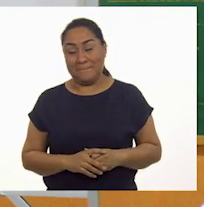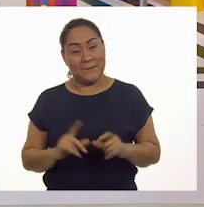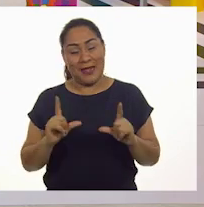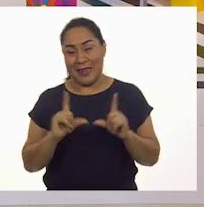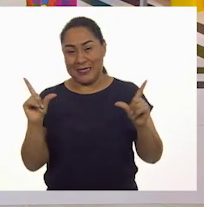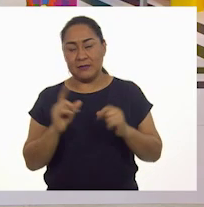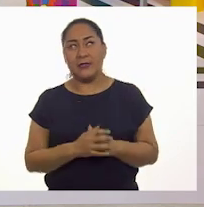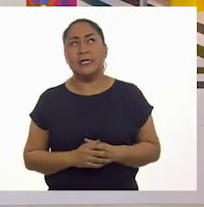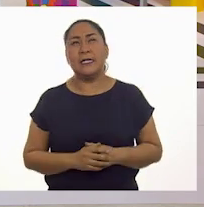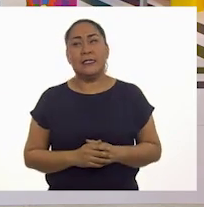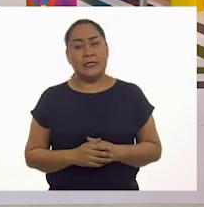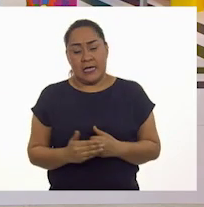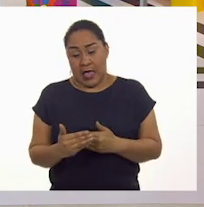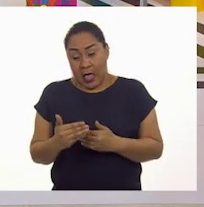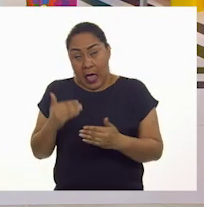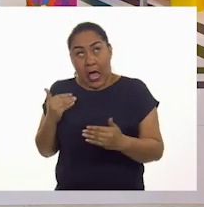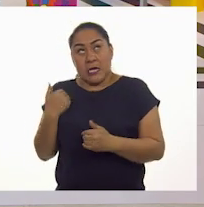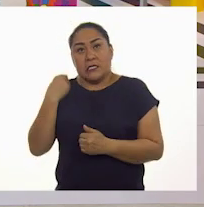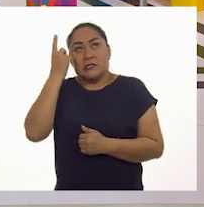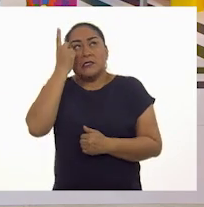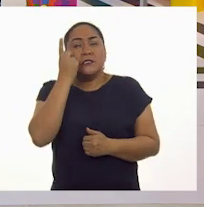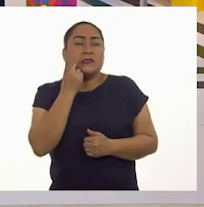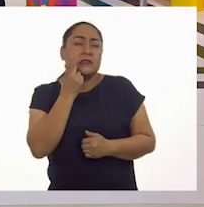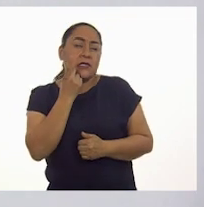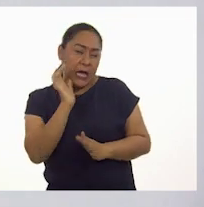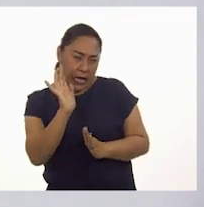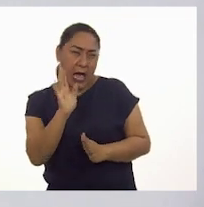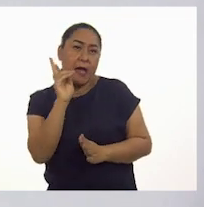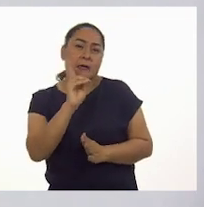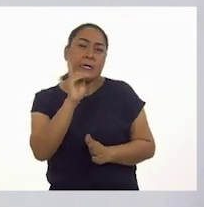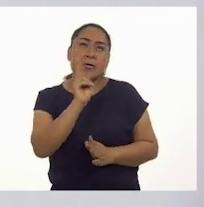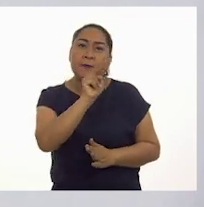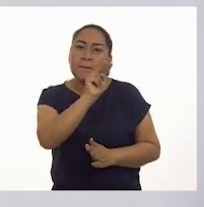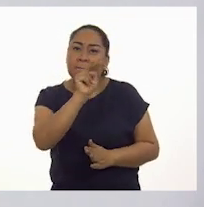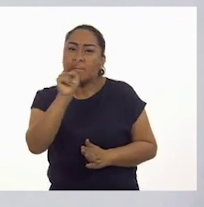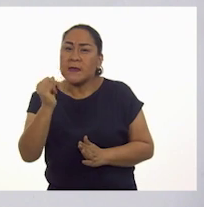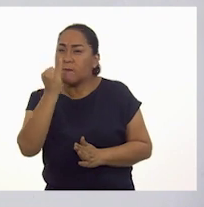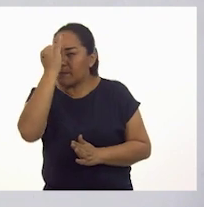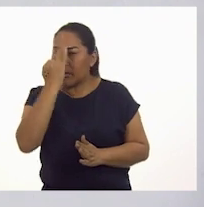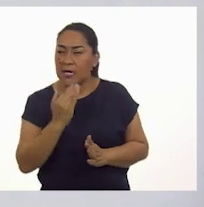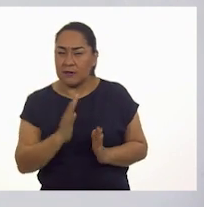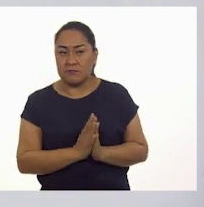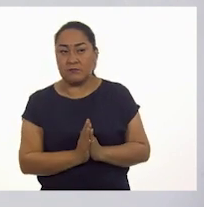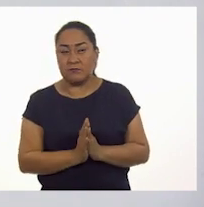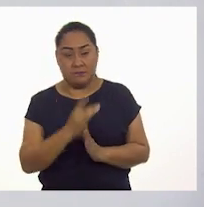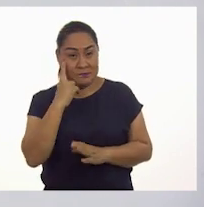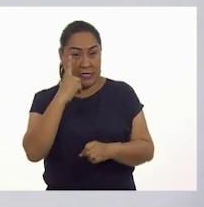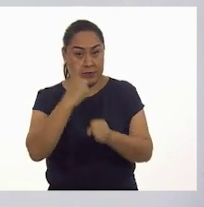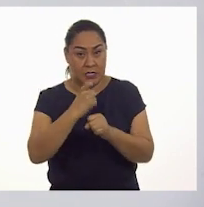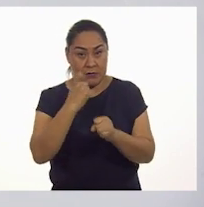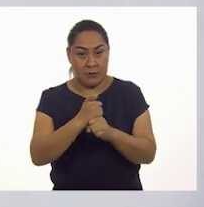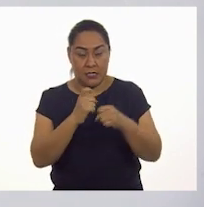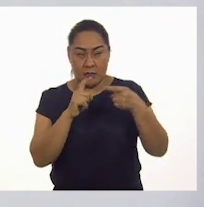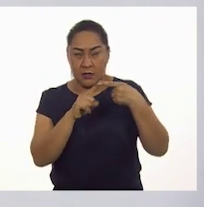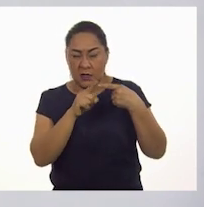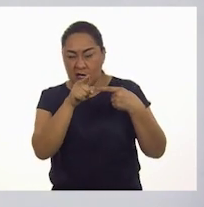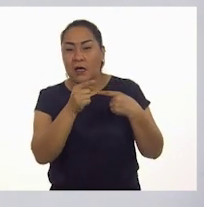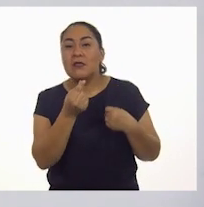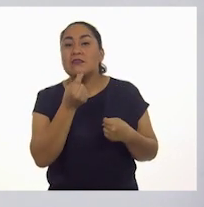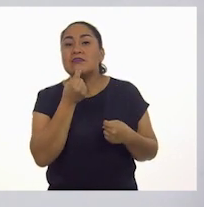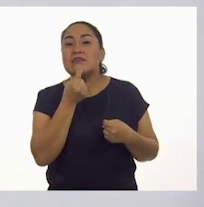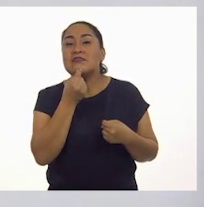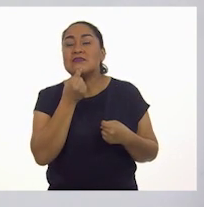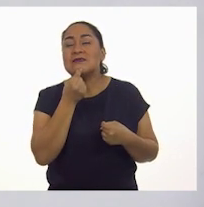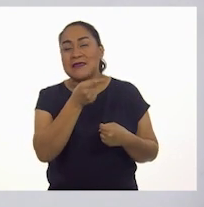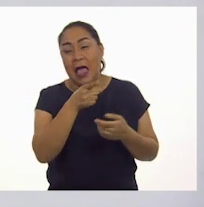Antes de dormir, veamos las imágenes. ¿Me ayudan? Aquí tenemos al niño que está